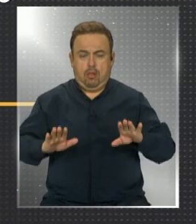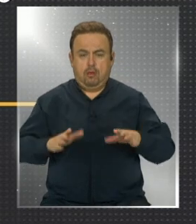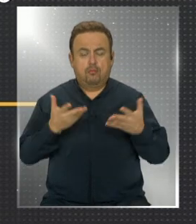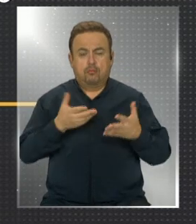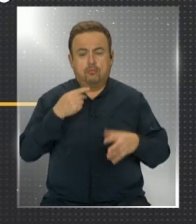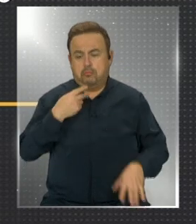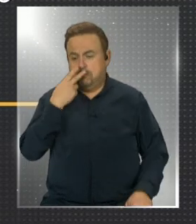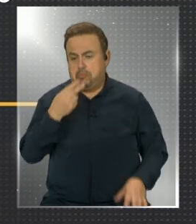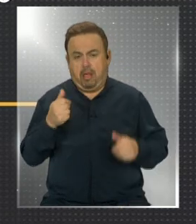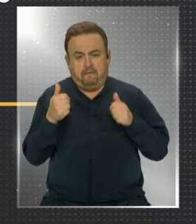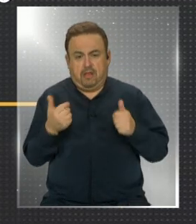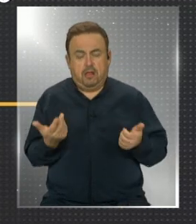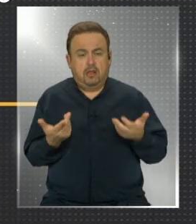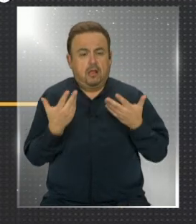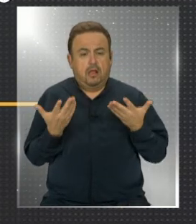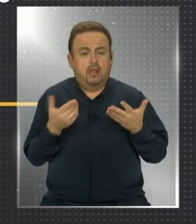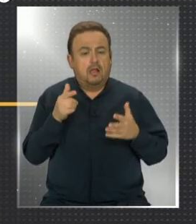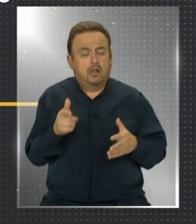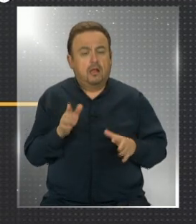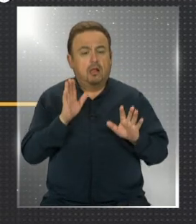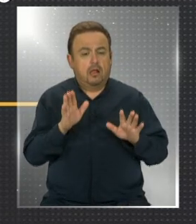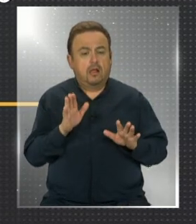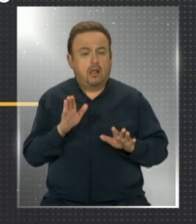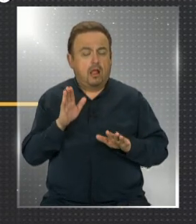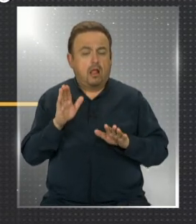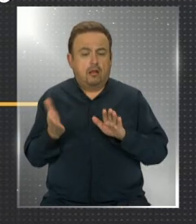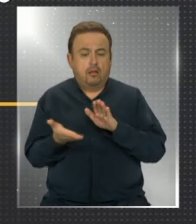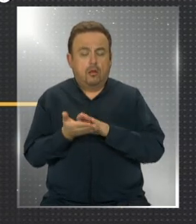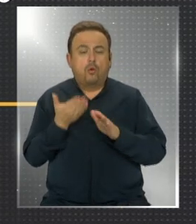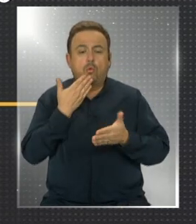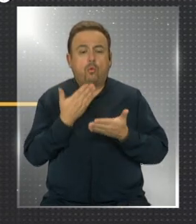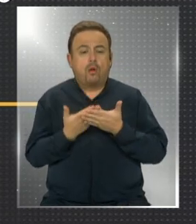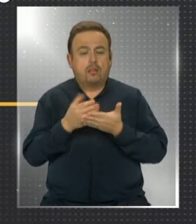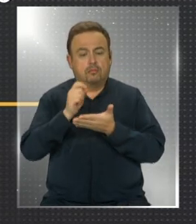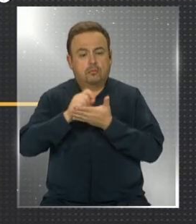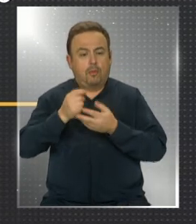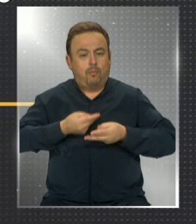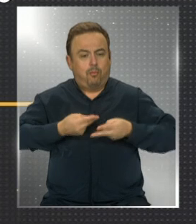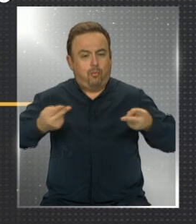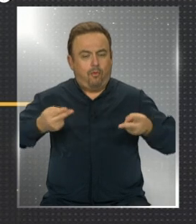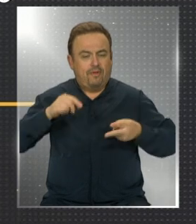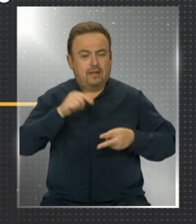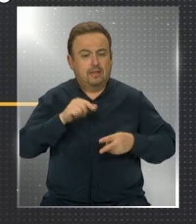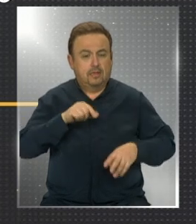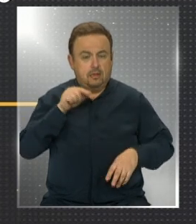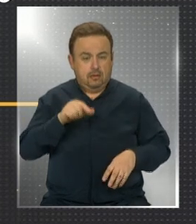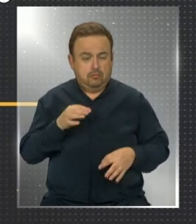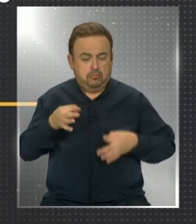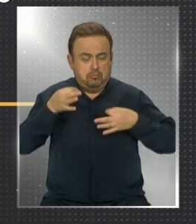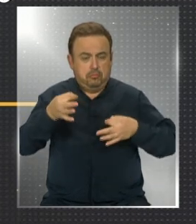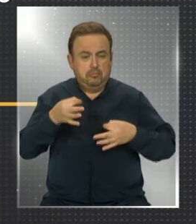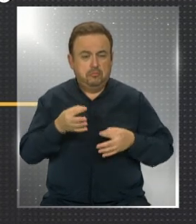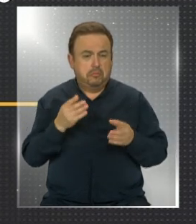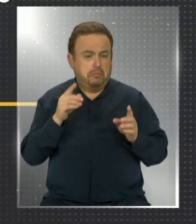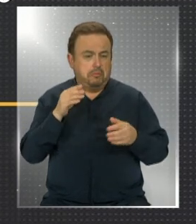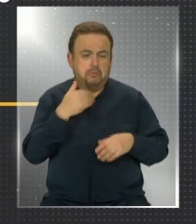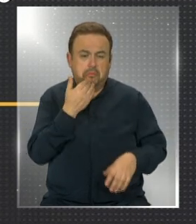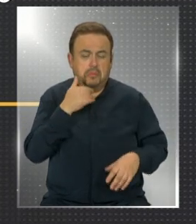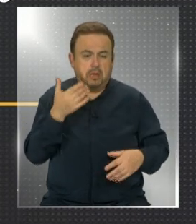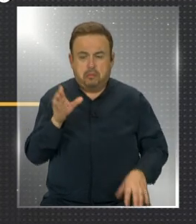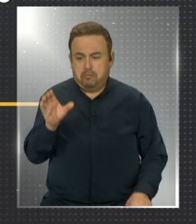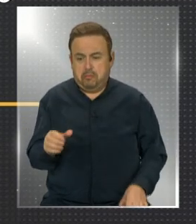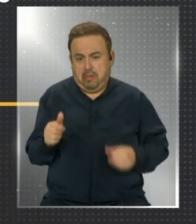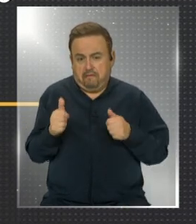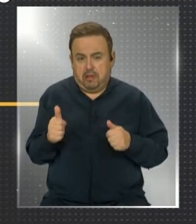porque se veía bien. En general, ese respaldo médico lo pido para las escrituras públicas. Pero estos poderes, como son chicos y la persona